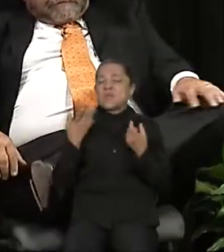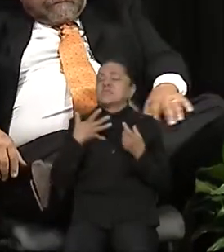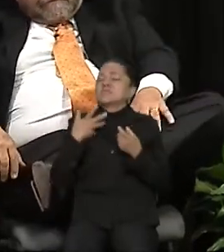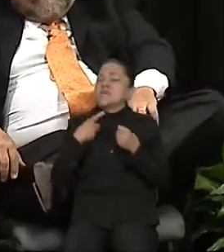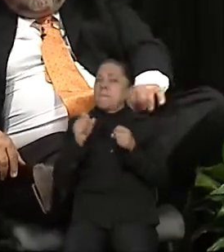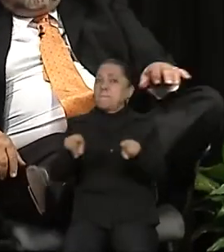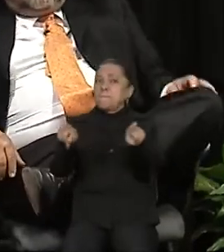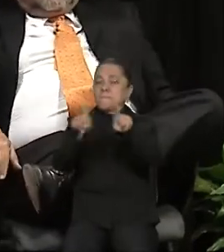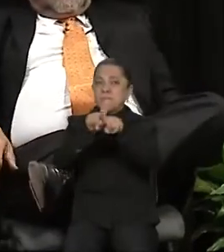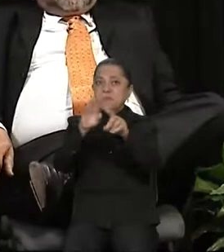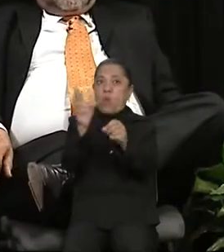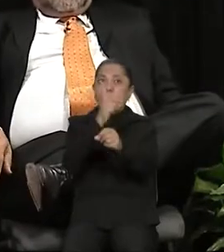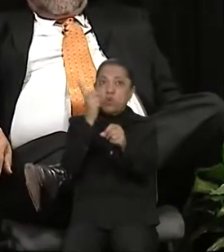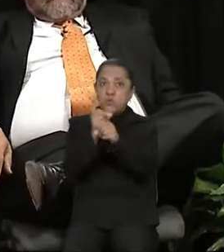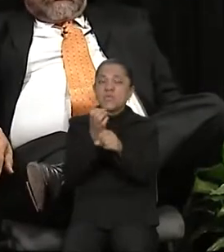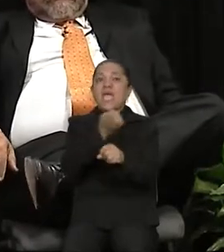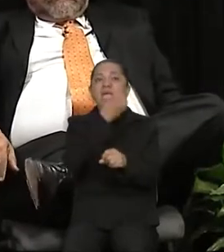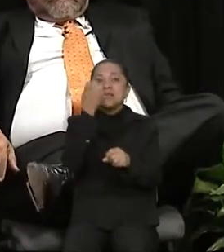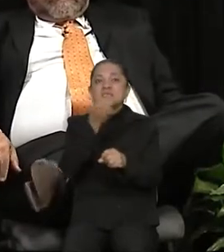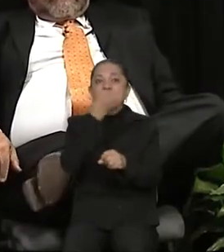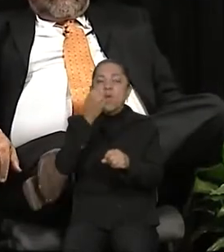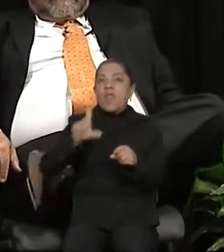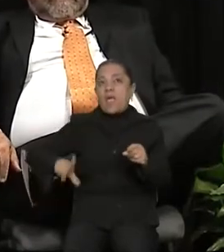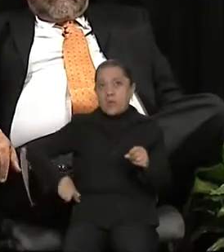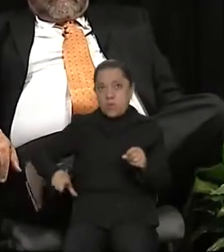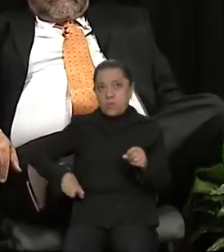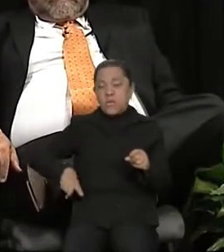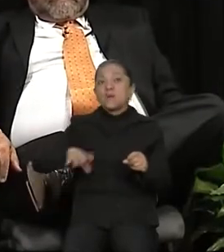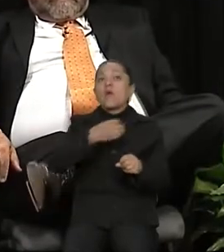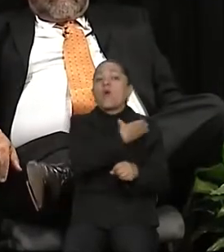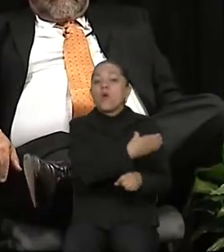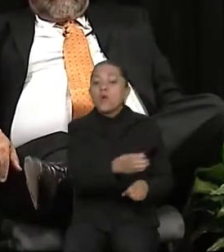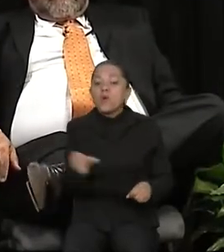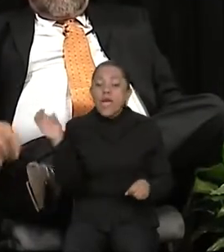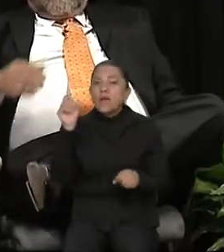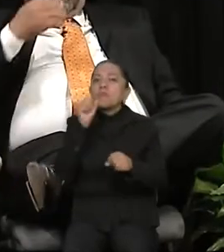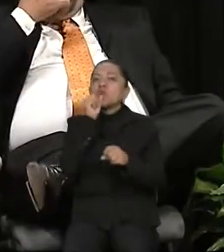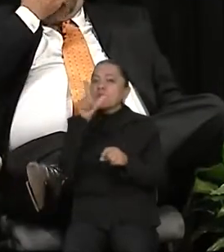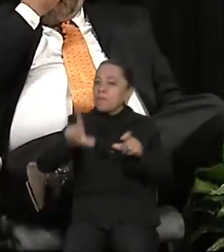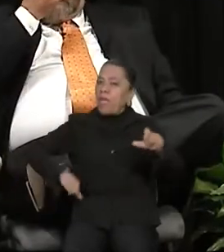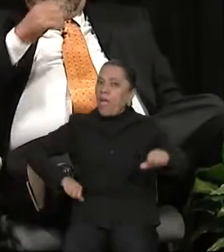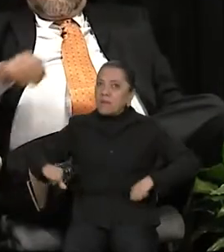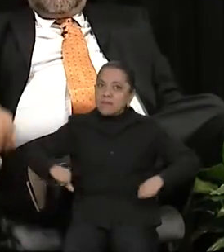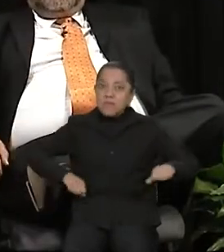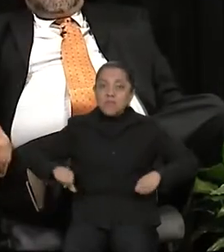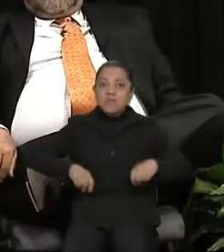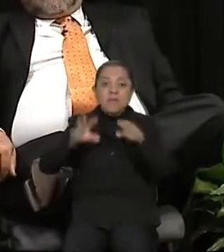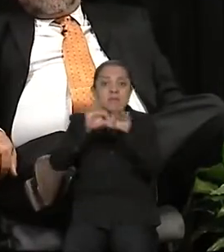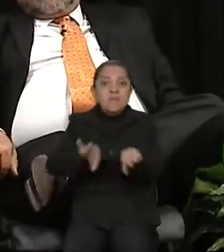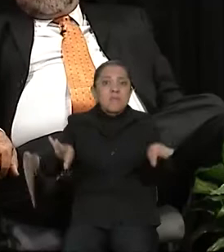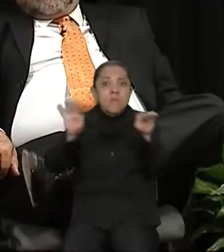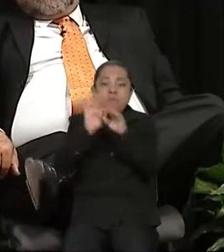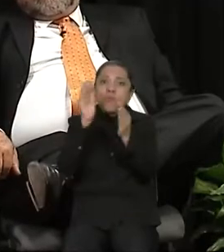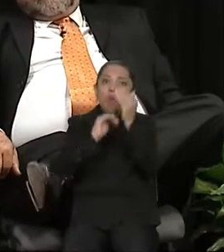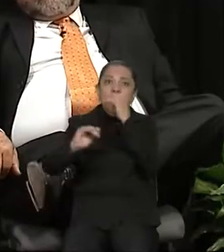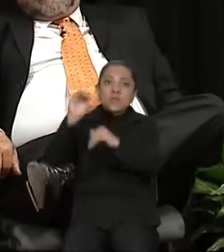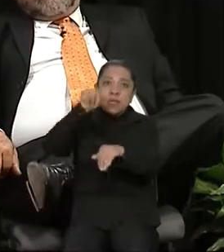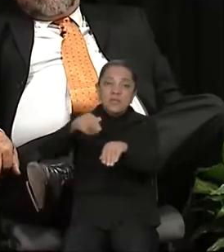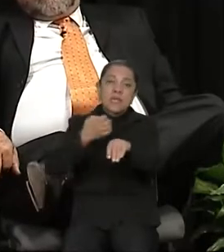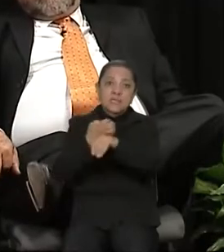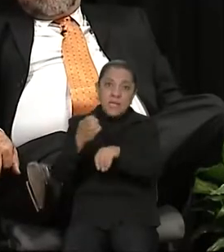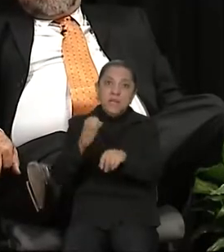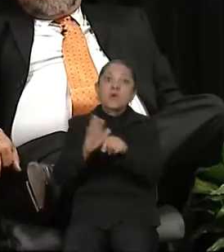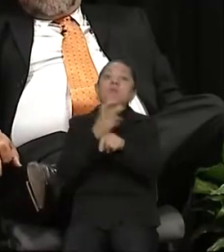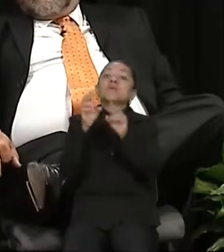escuelas públicas. El campo es una actividad preponderante en nuestro Estado, por eso es muy importante invertir recursos